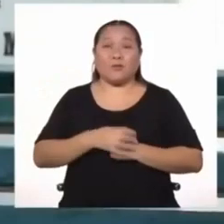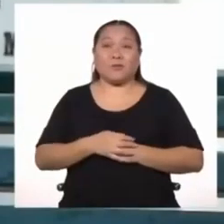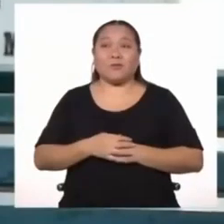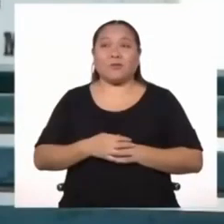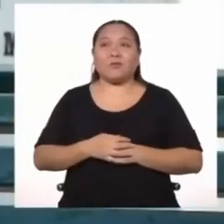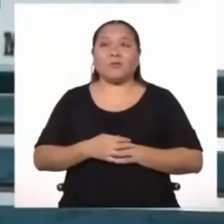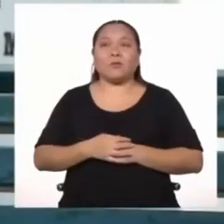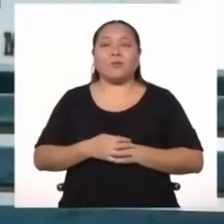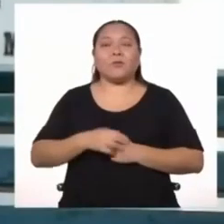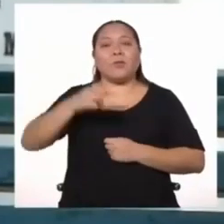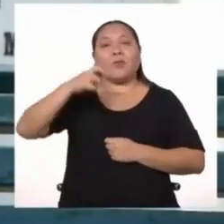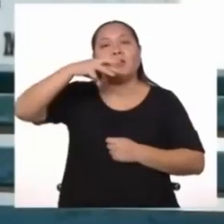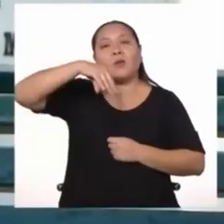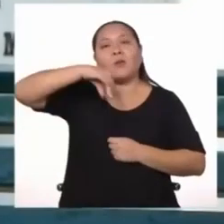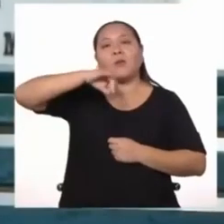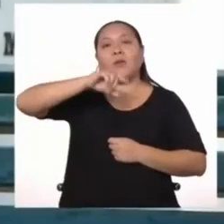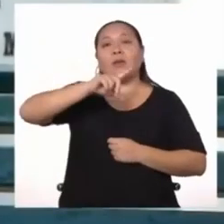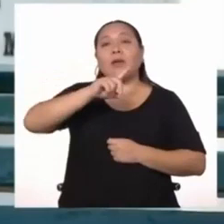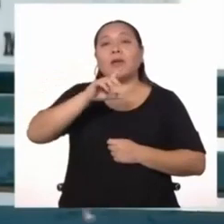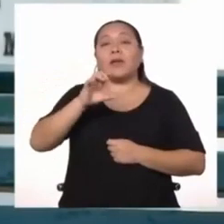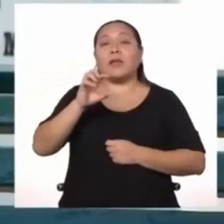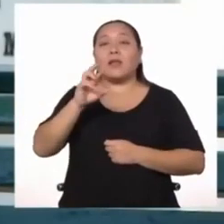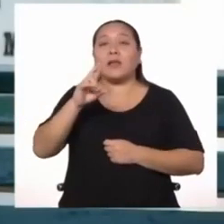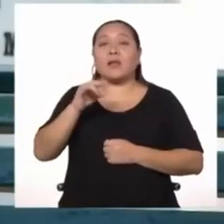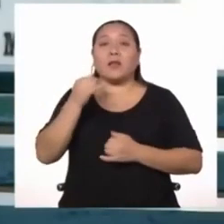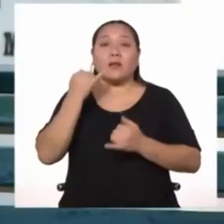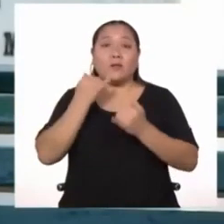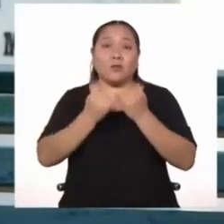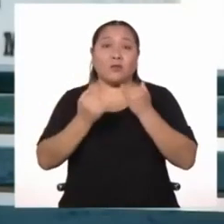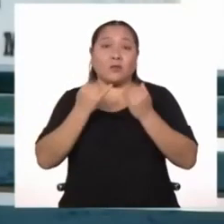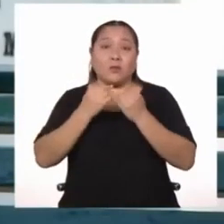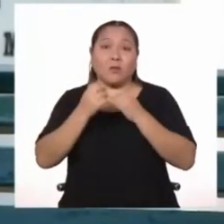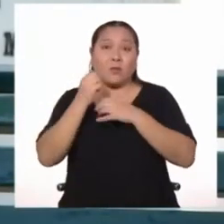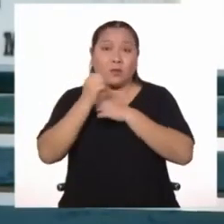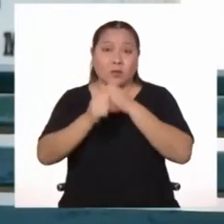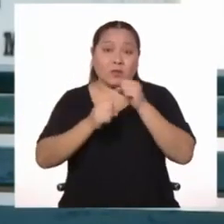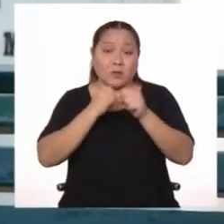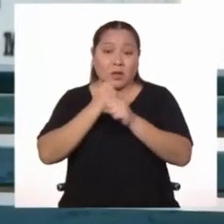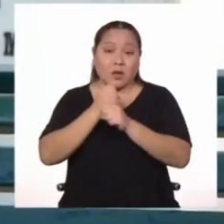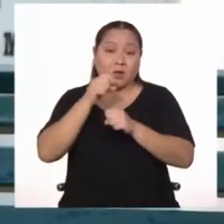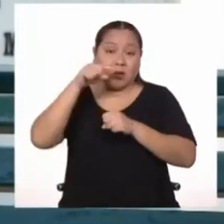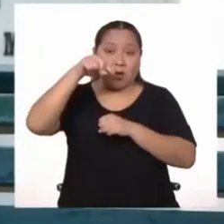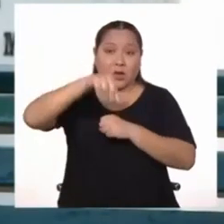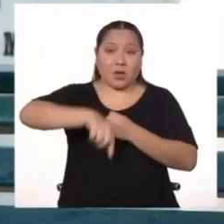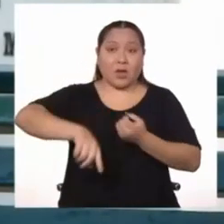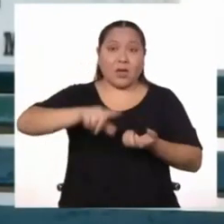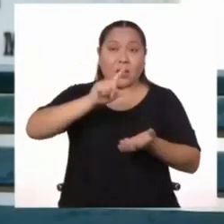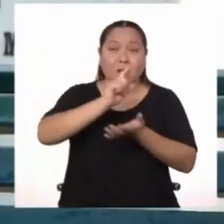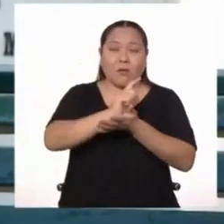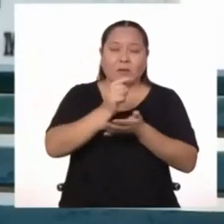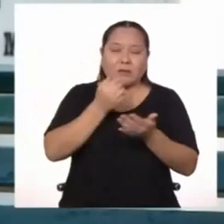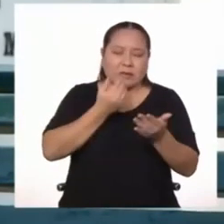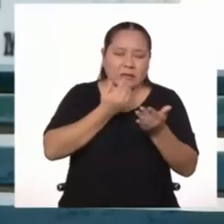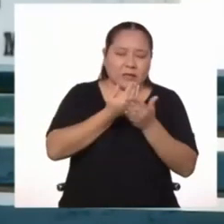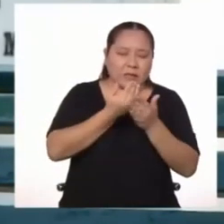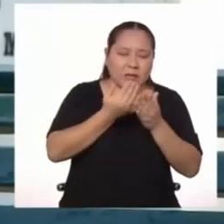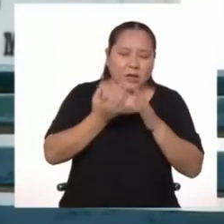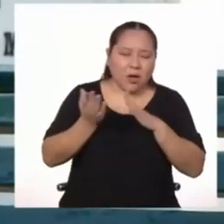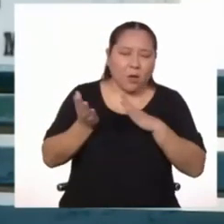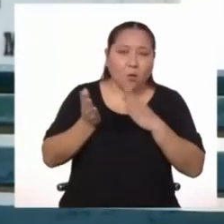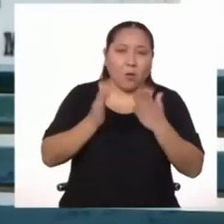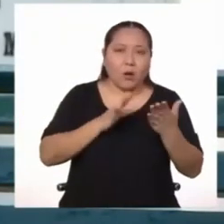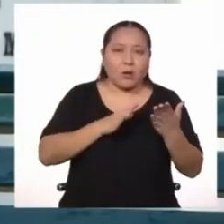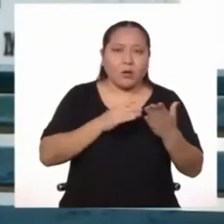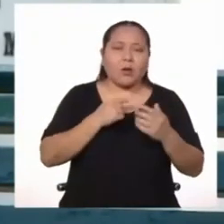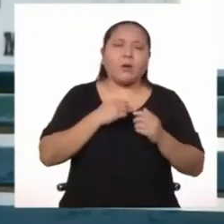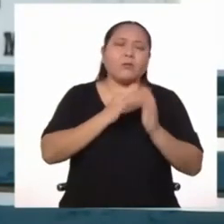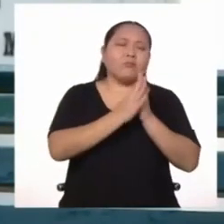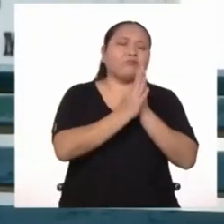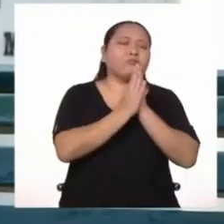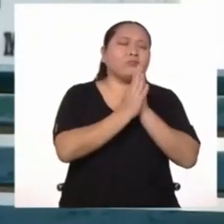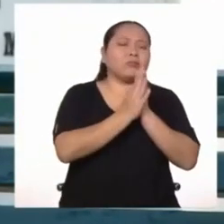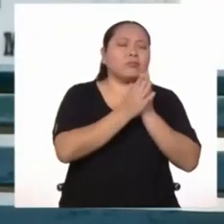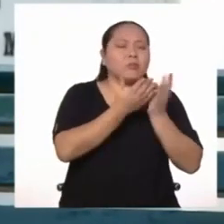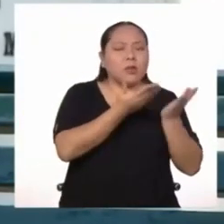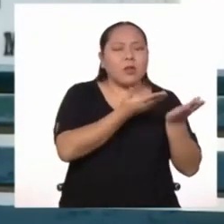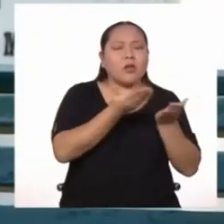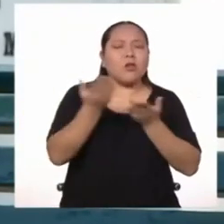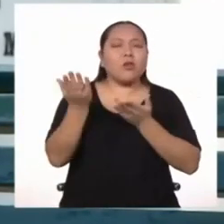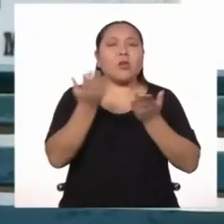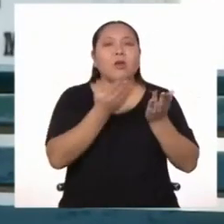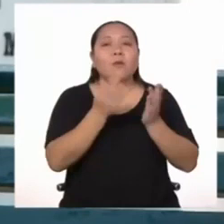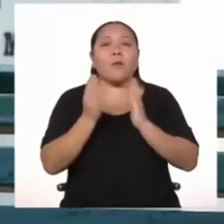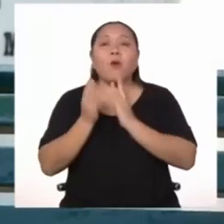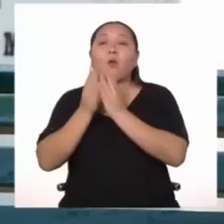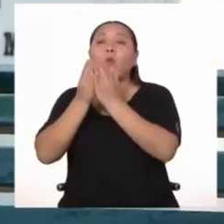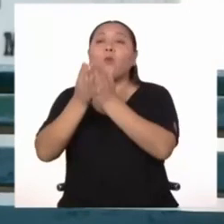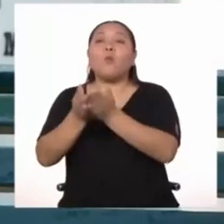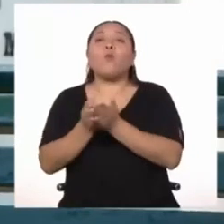Miller pasó sus últimos años en Lima y cuando sintió cercano a la muerte, pidió que lo llevaran a un buque británico que